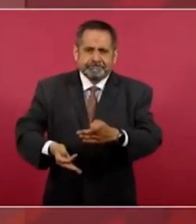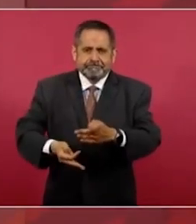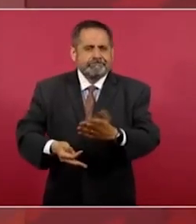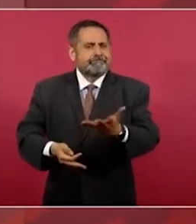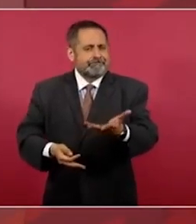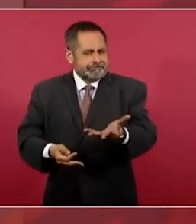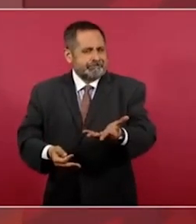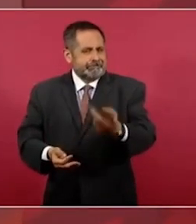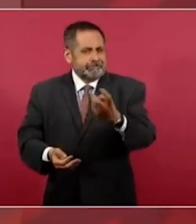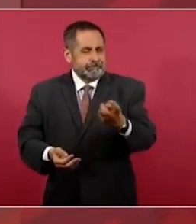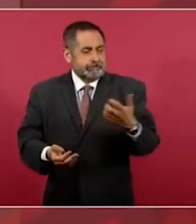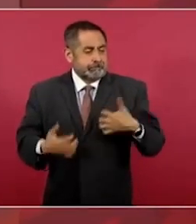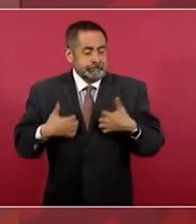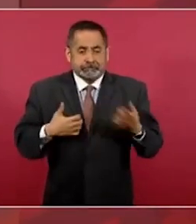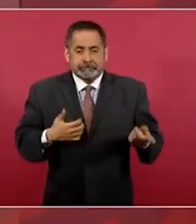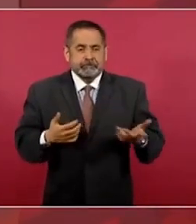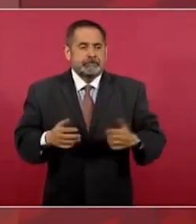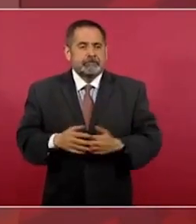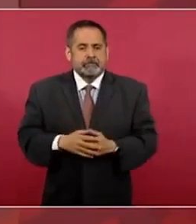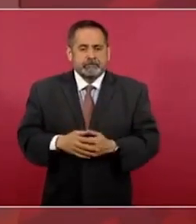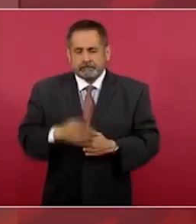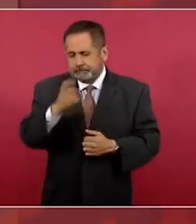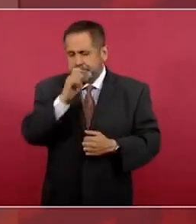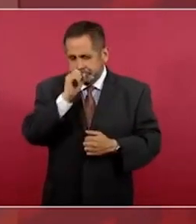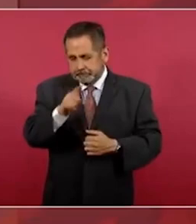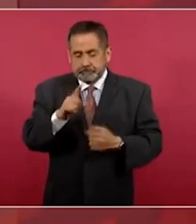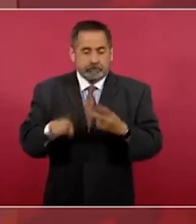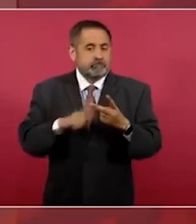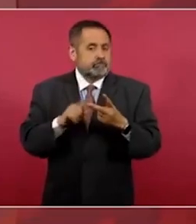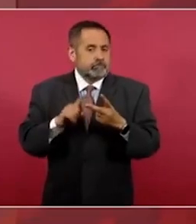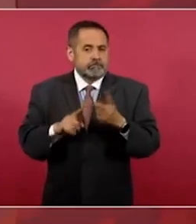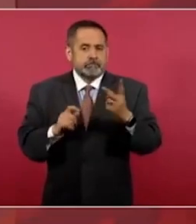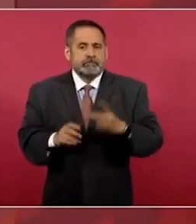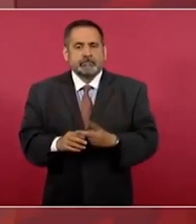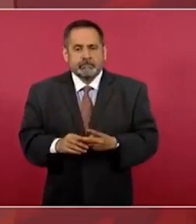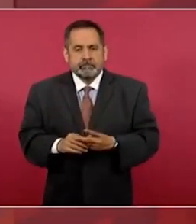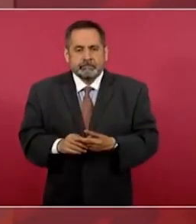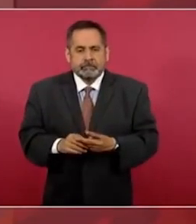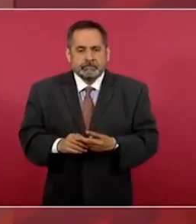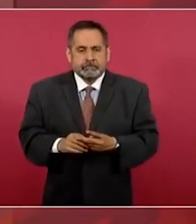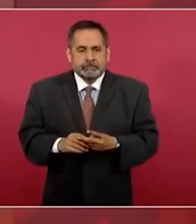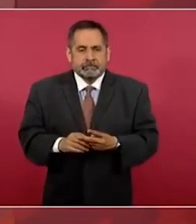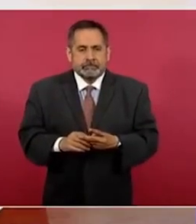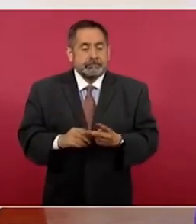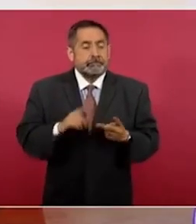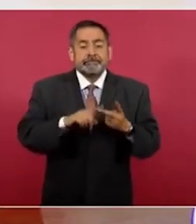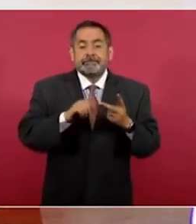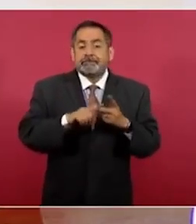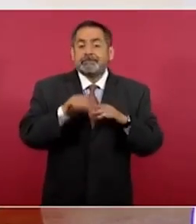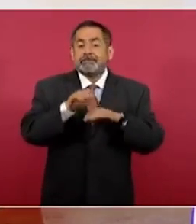Pero no sólo es eso, es también el litio,